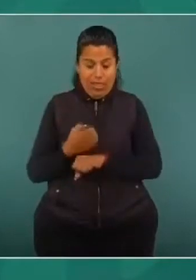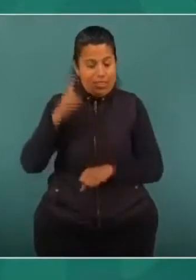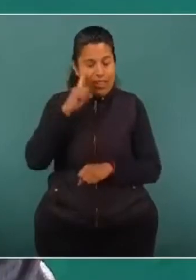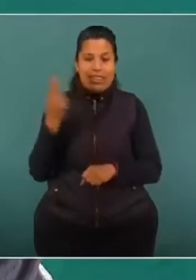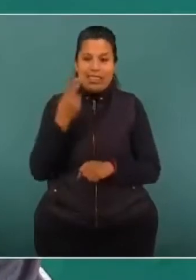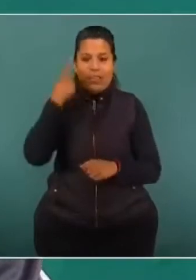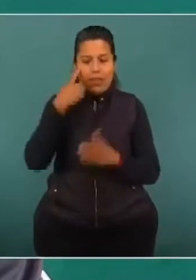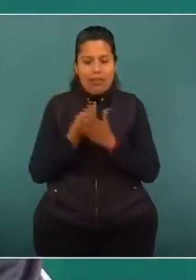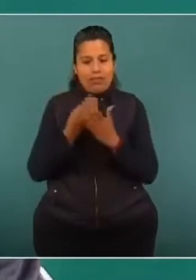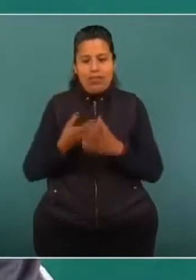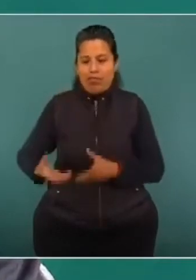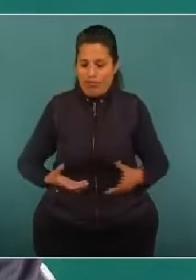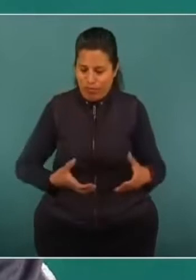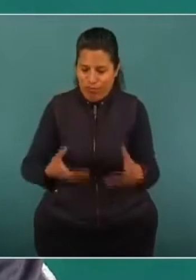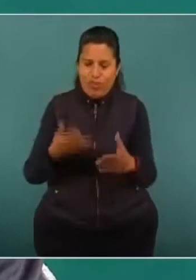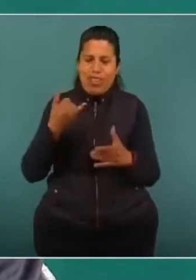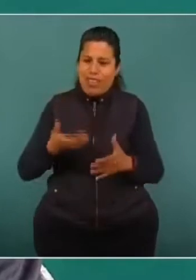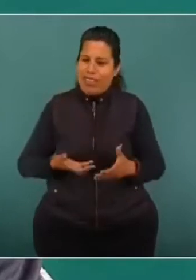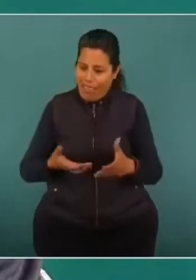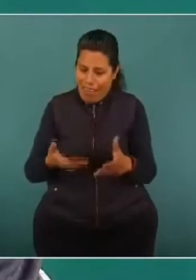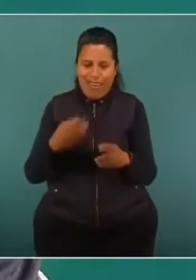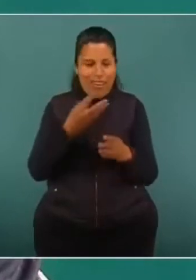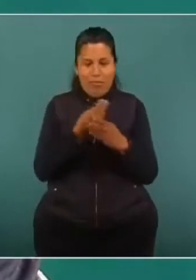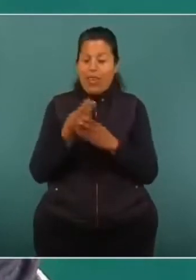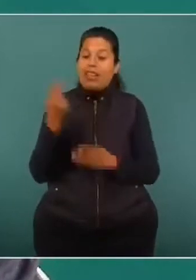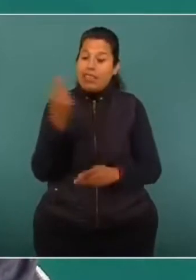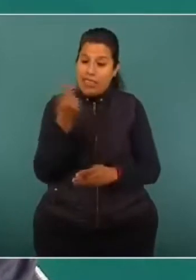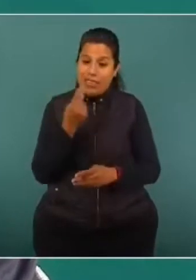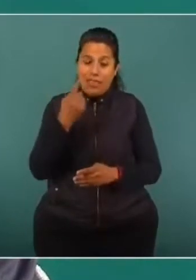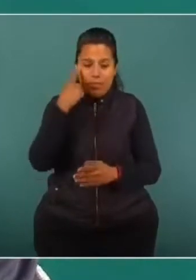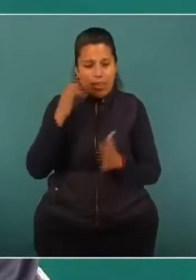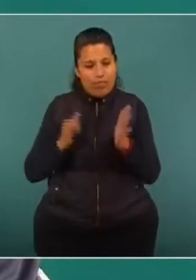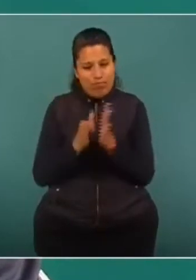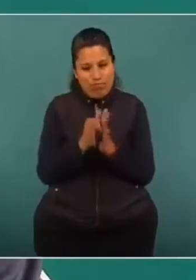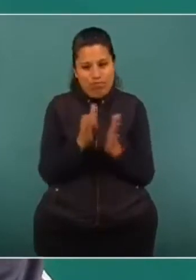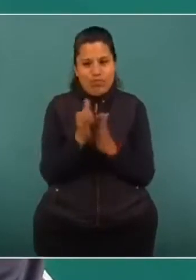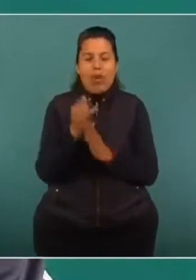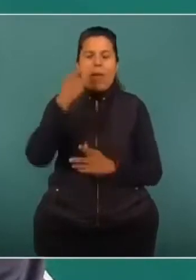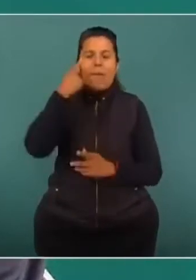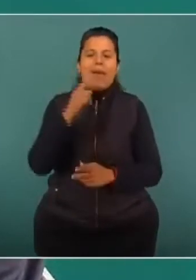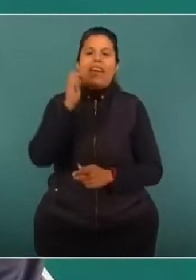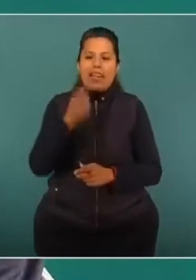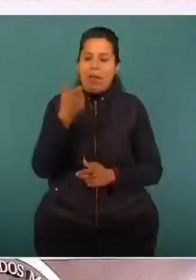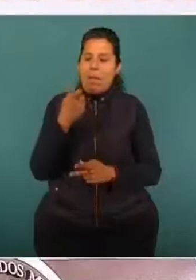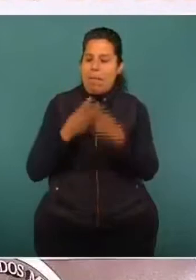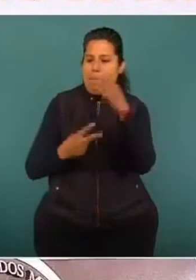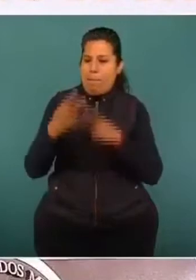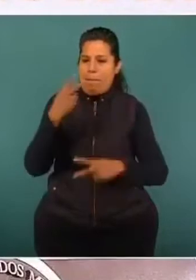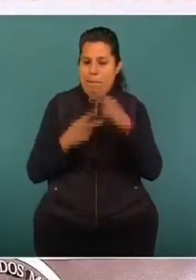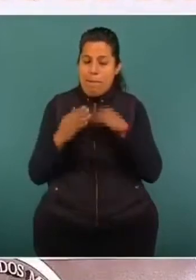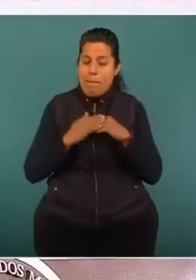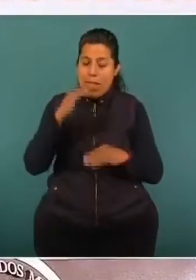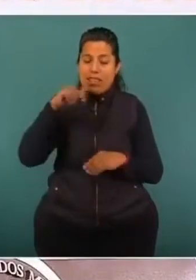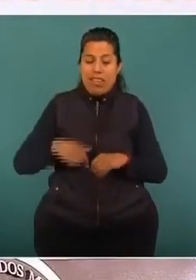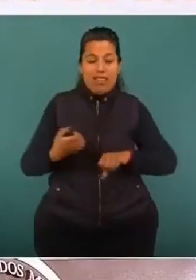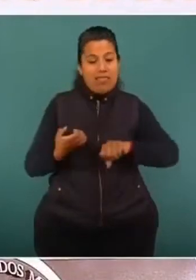carreteras, caminos y calles. Esto con el fin de permear en la economía de todo el